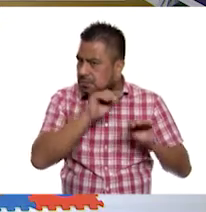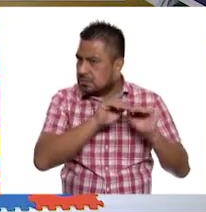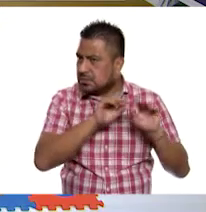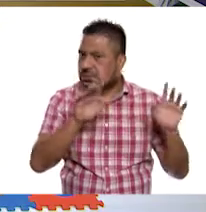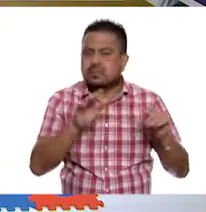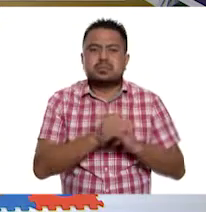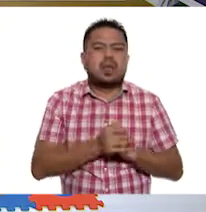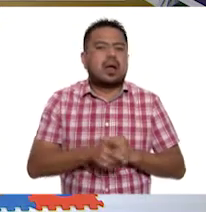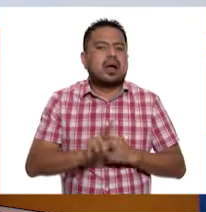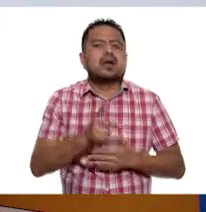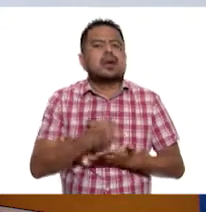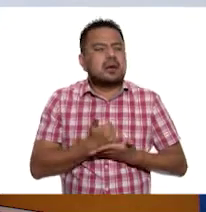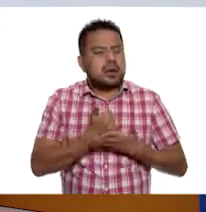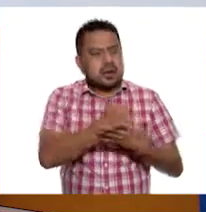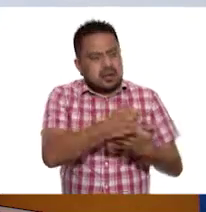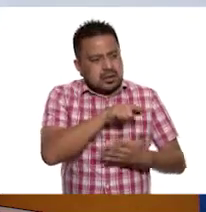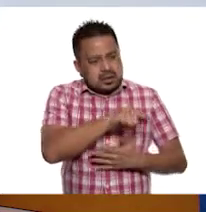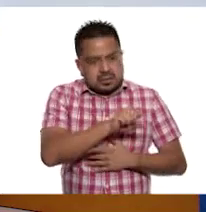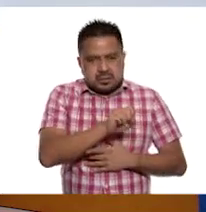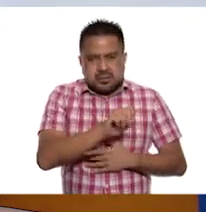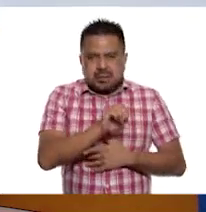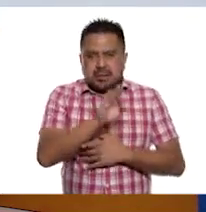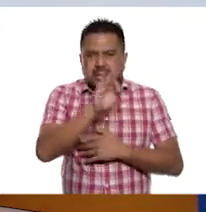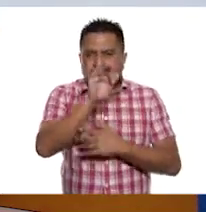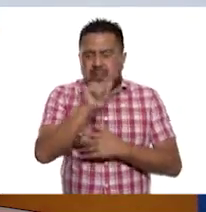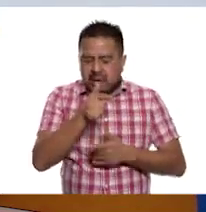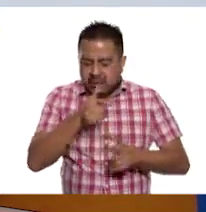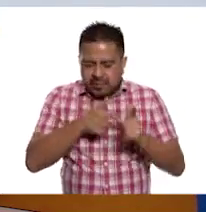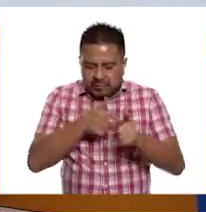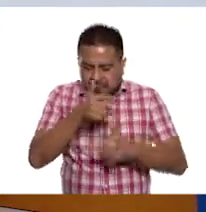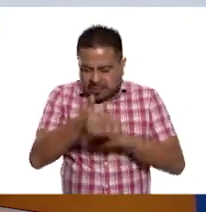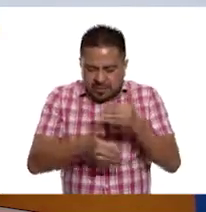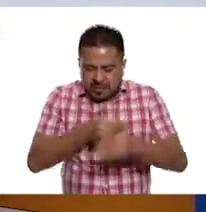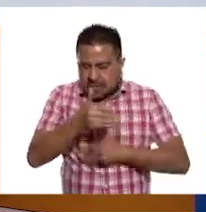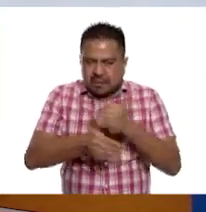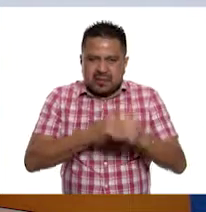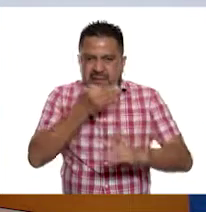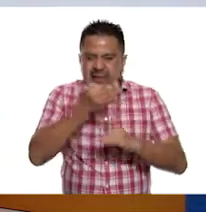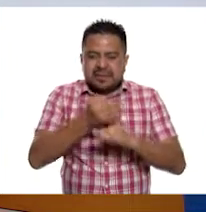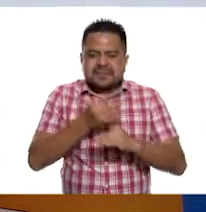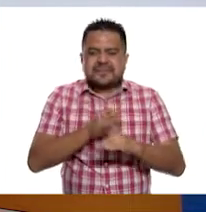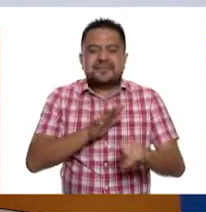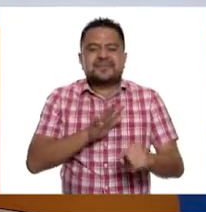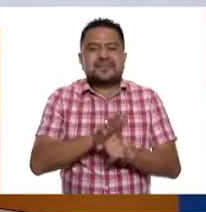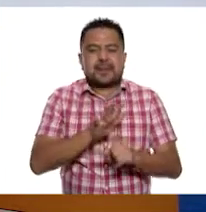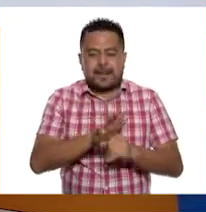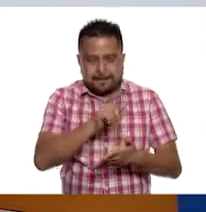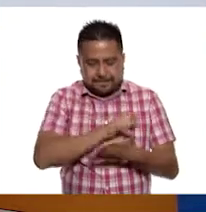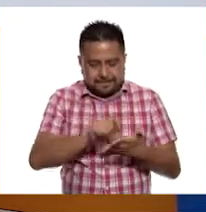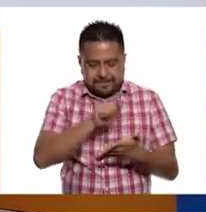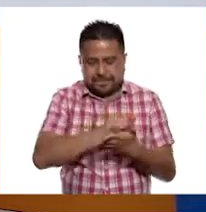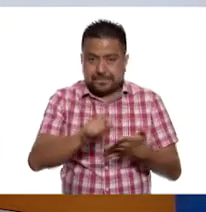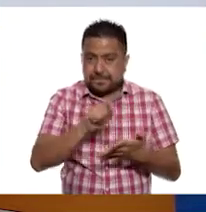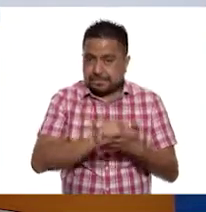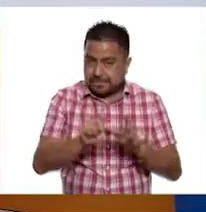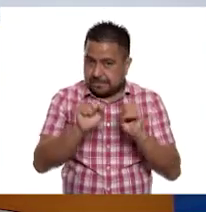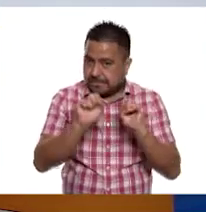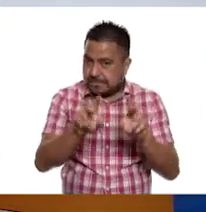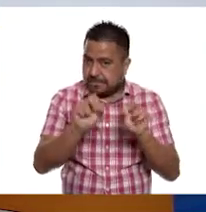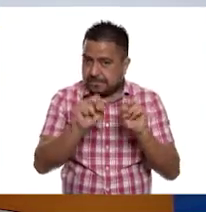vamos a ayudarle a Sofía a seguir avanzando en este proceso de escritura. ¿Sale?